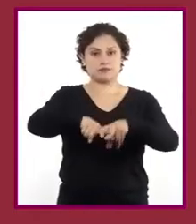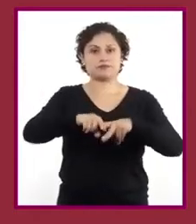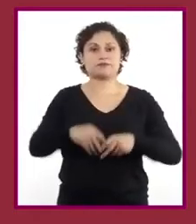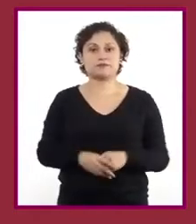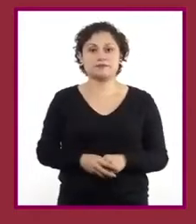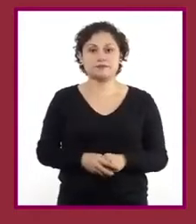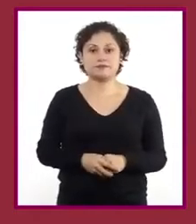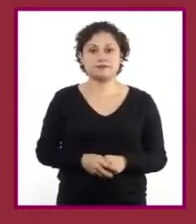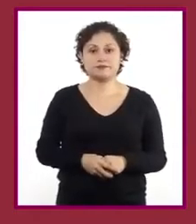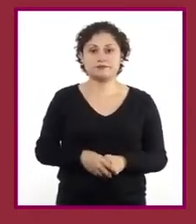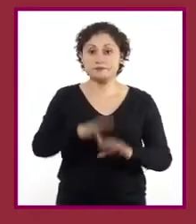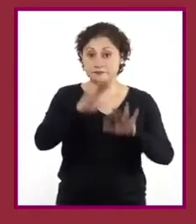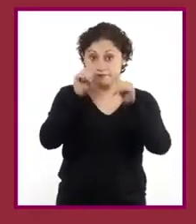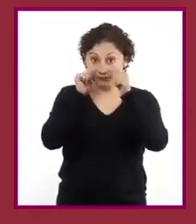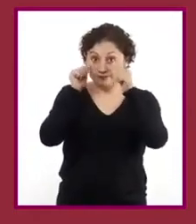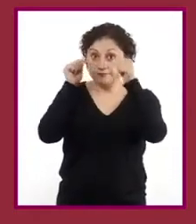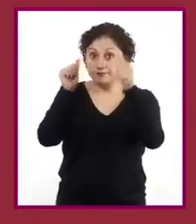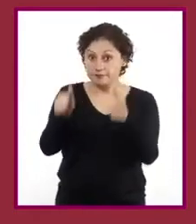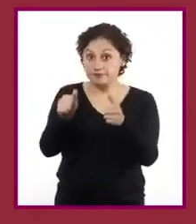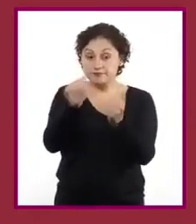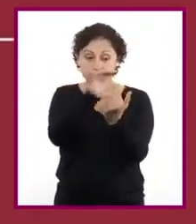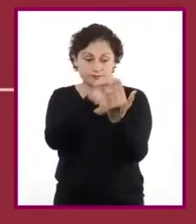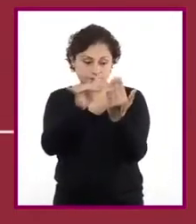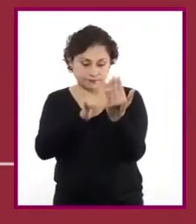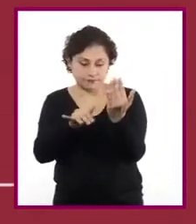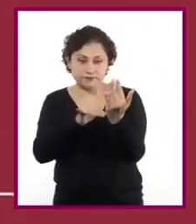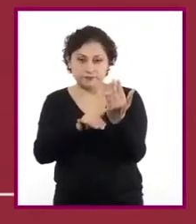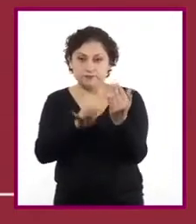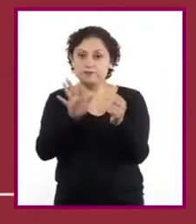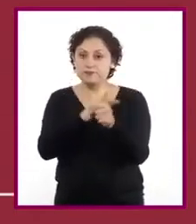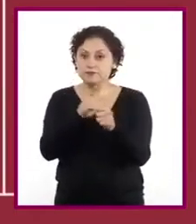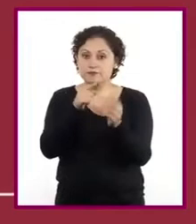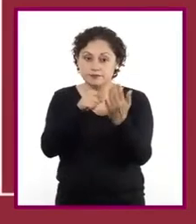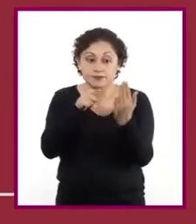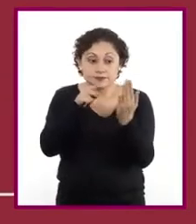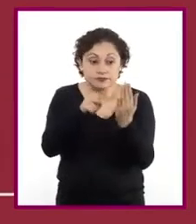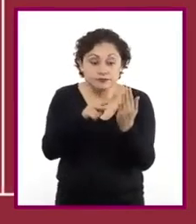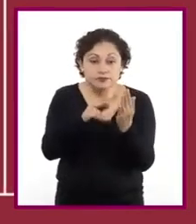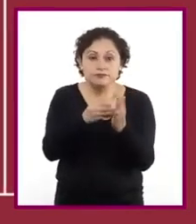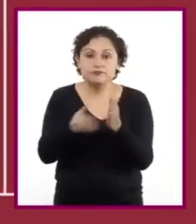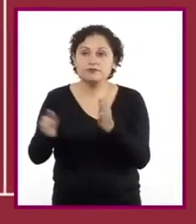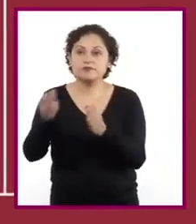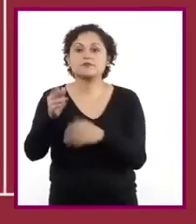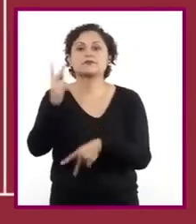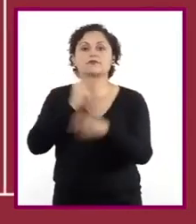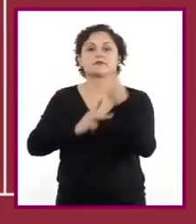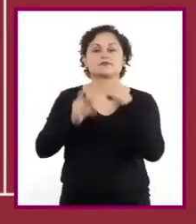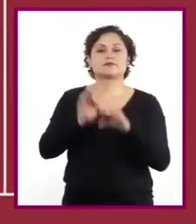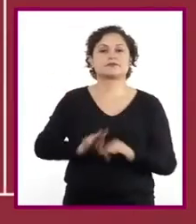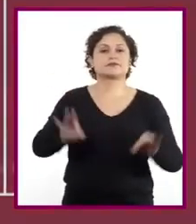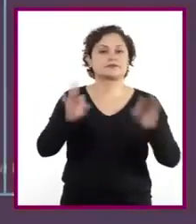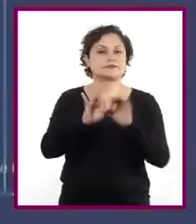Pon atención cuando los veas, porque algo importante estarán por presentar.